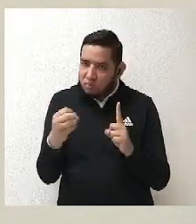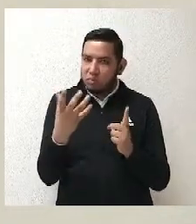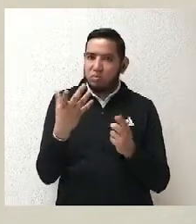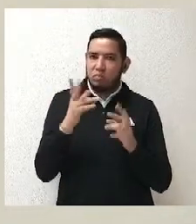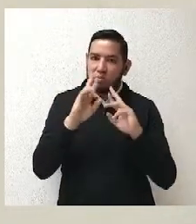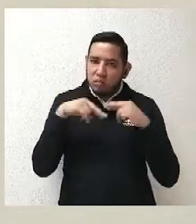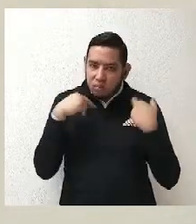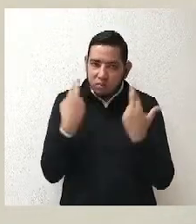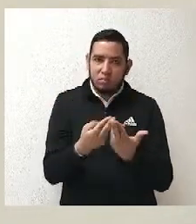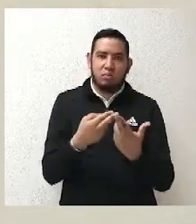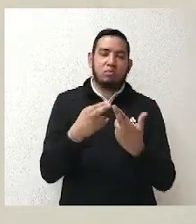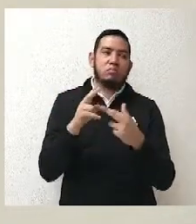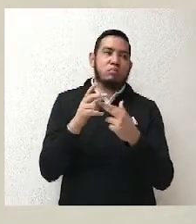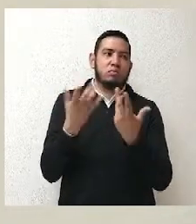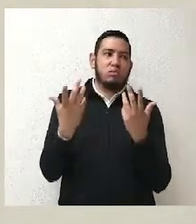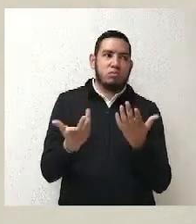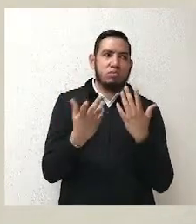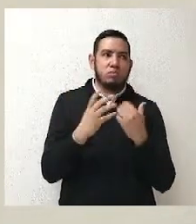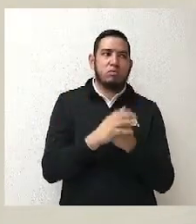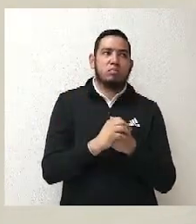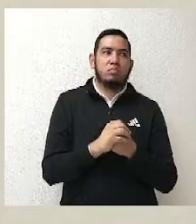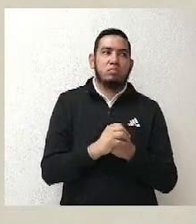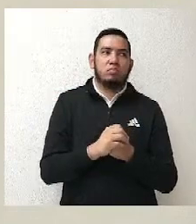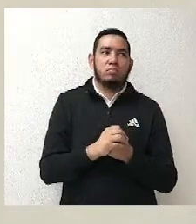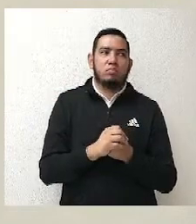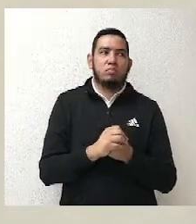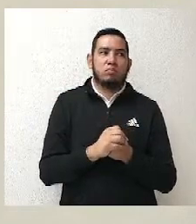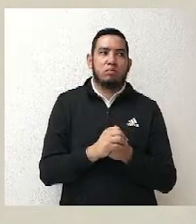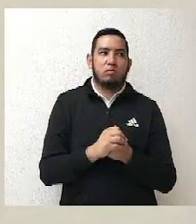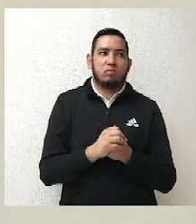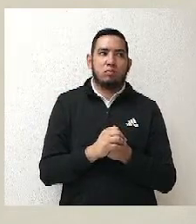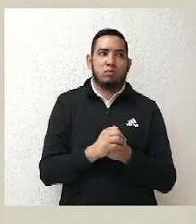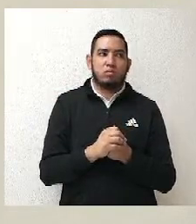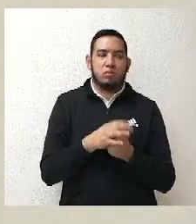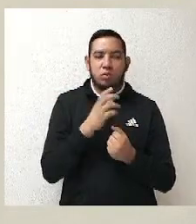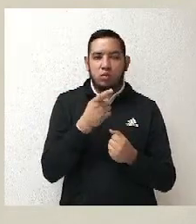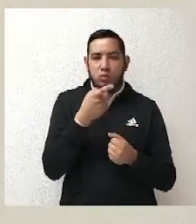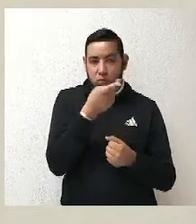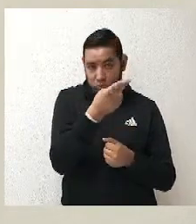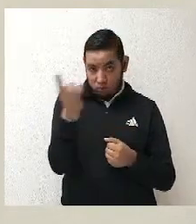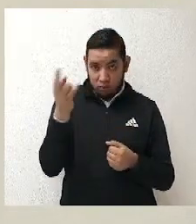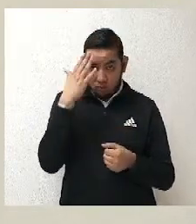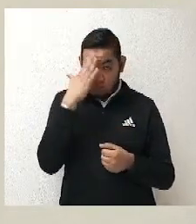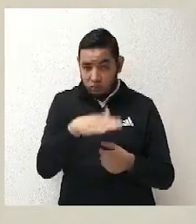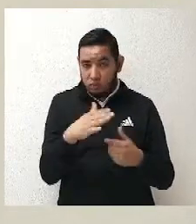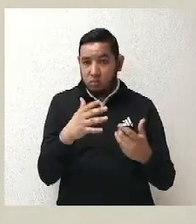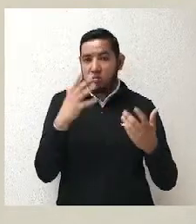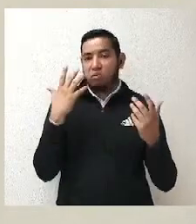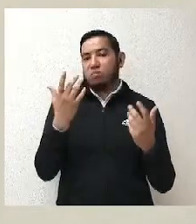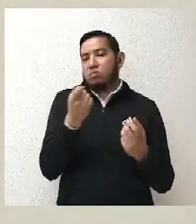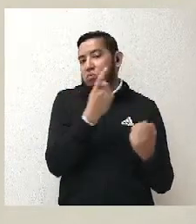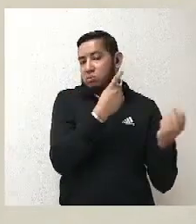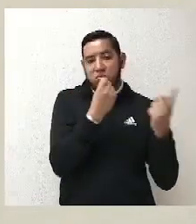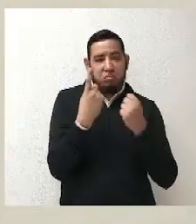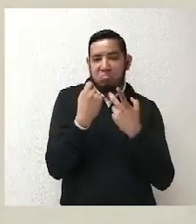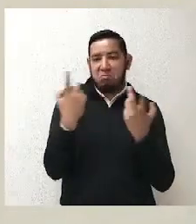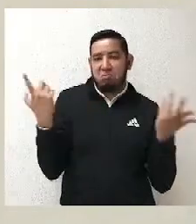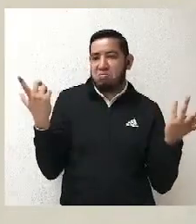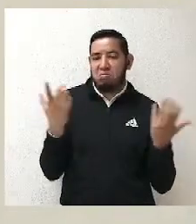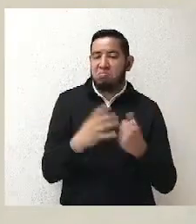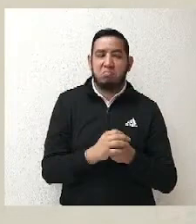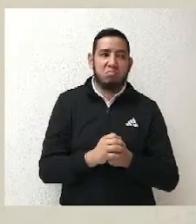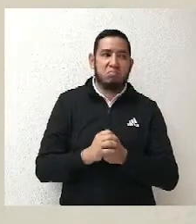del partido político. Como ustedes saben, nosotros no podemos tomar decisiones por el partido,